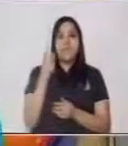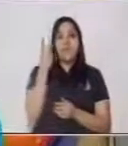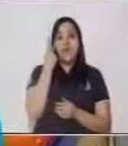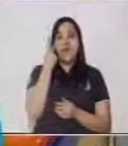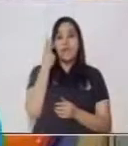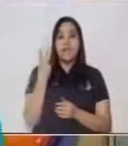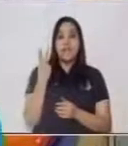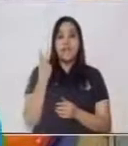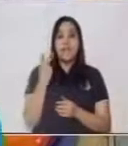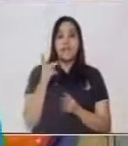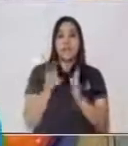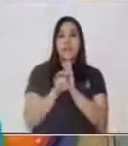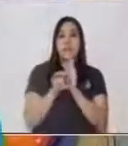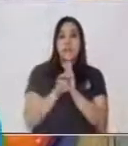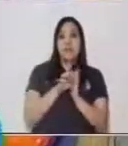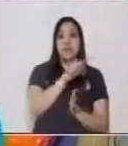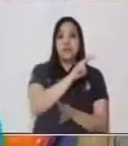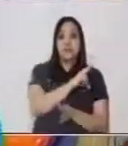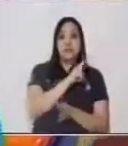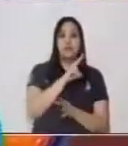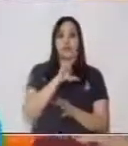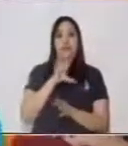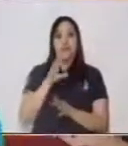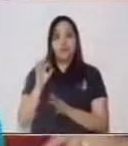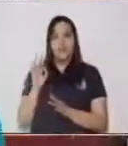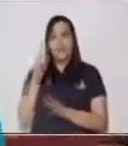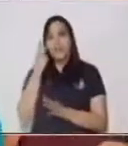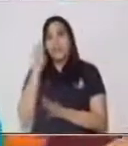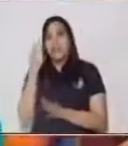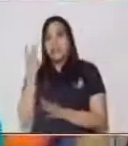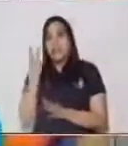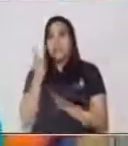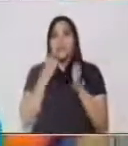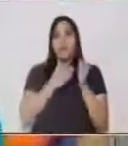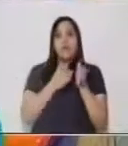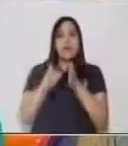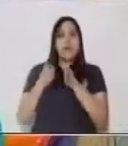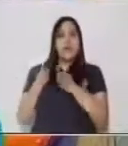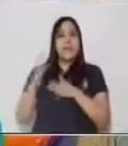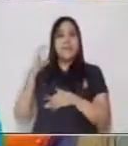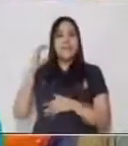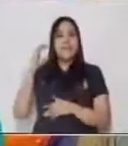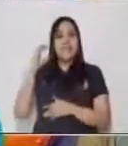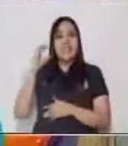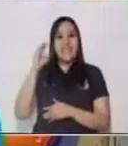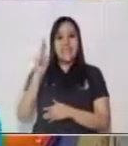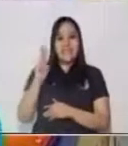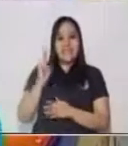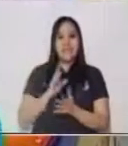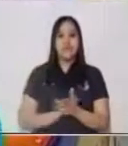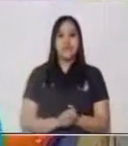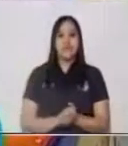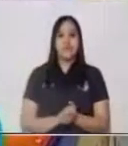posiciones, solo que ahora lo vamos a colocar en las centenas. ¿Qué número tendría allí el valor?